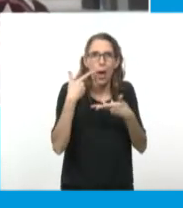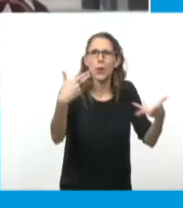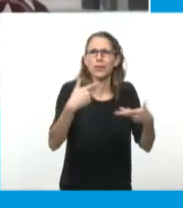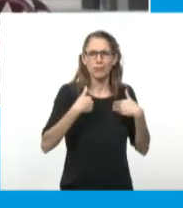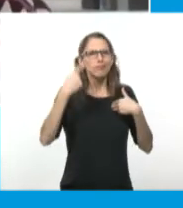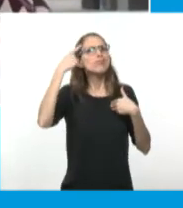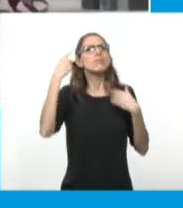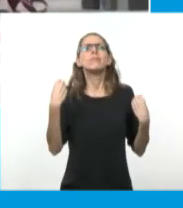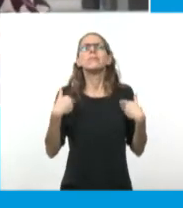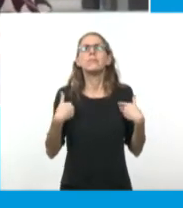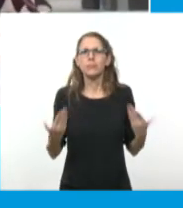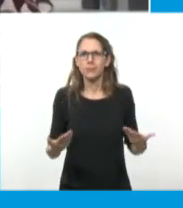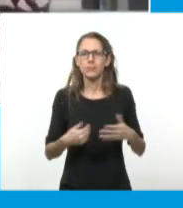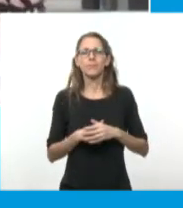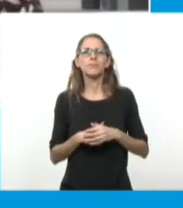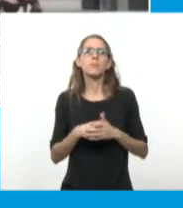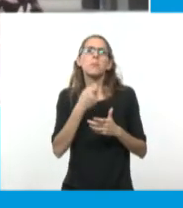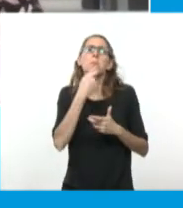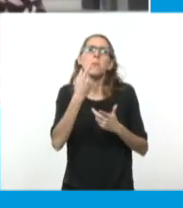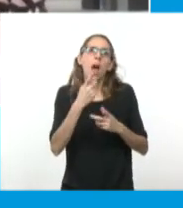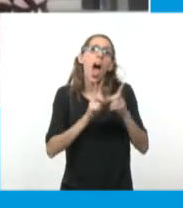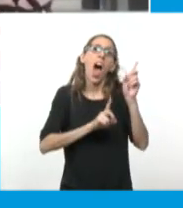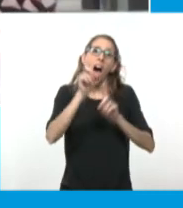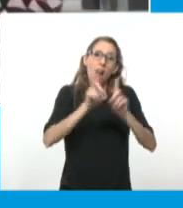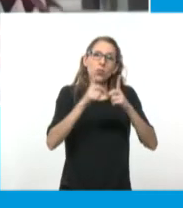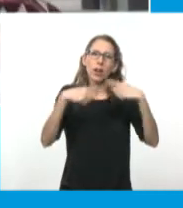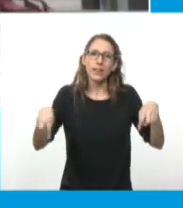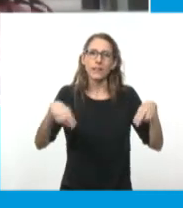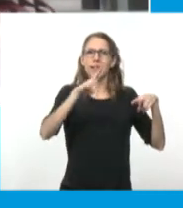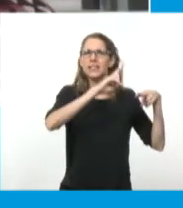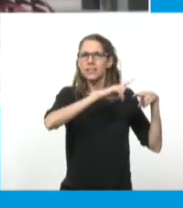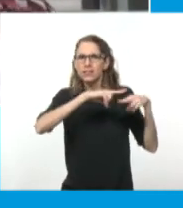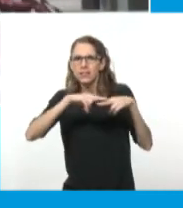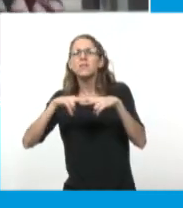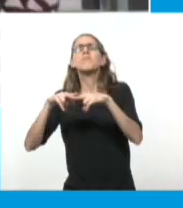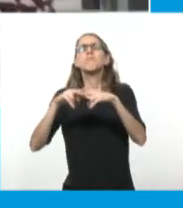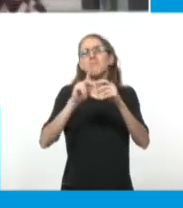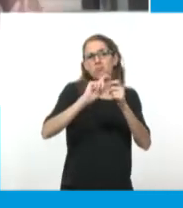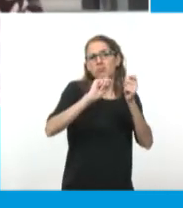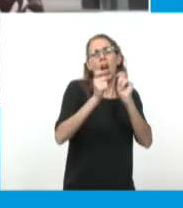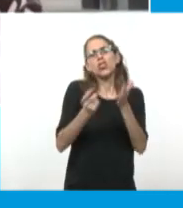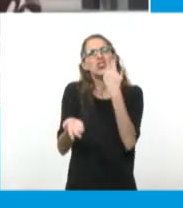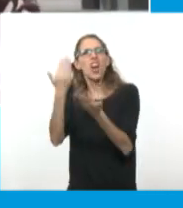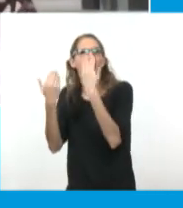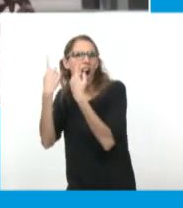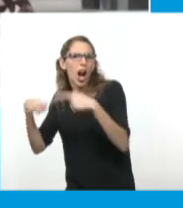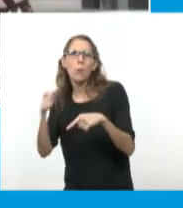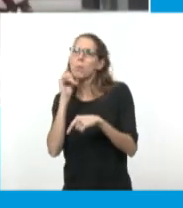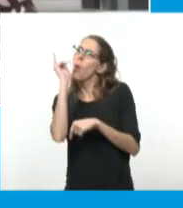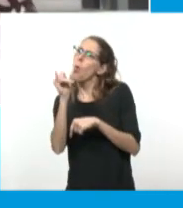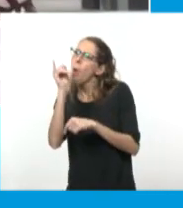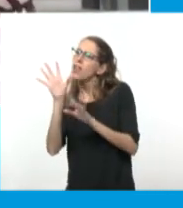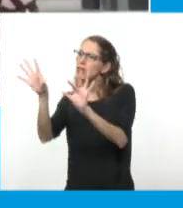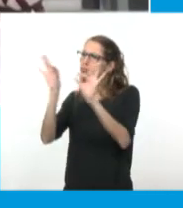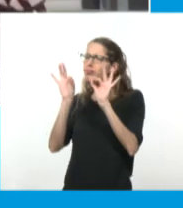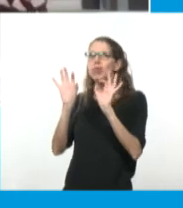Entonces, qué sé yo, algunas cosas son editadas y tal vez se le sacan importancia y se realzan otro tipo de cosas